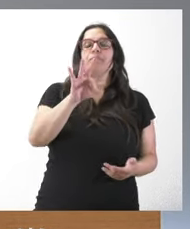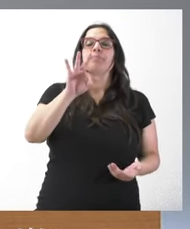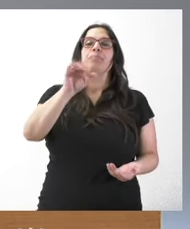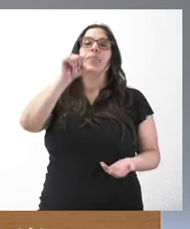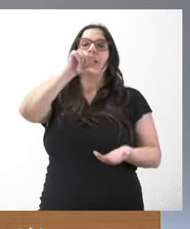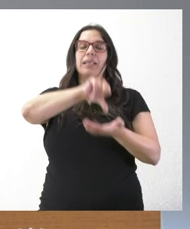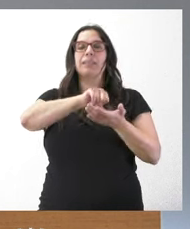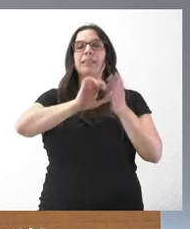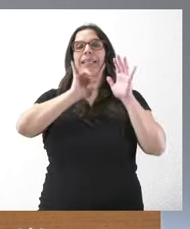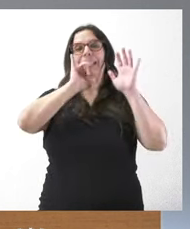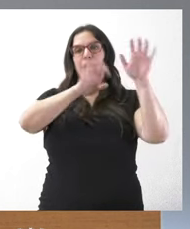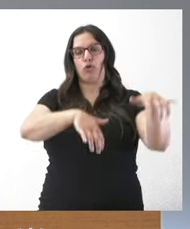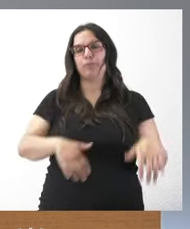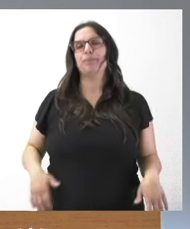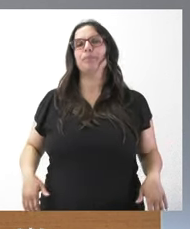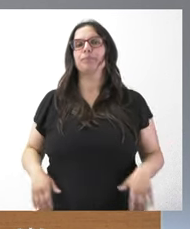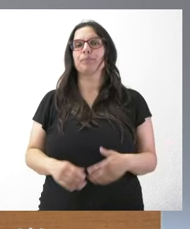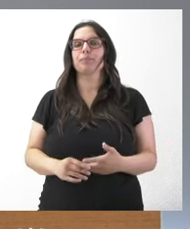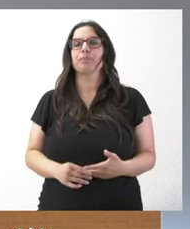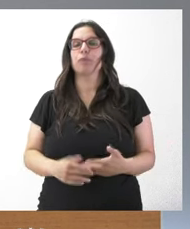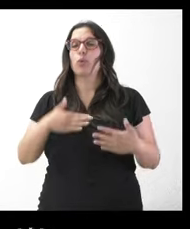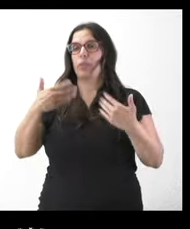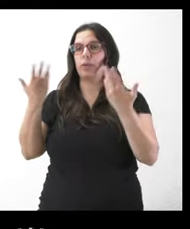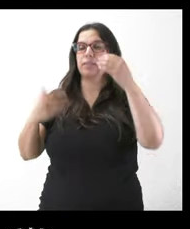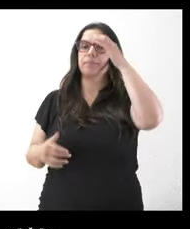a Carlos Domínguez de Ileón cuando quieras Carlos